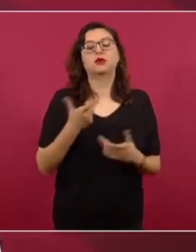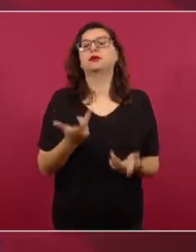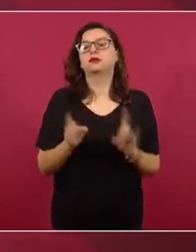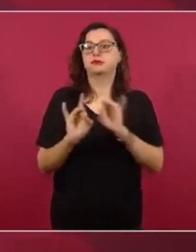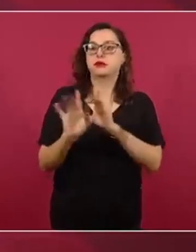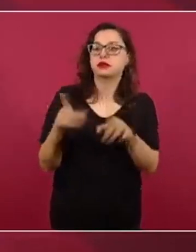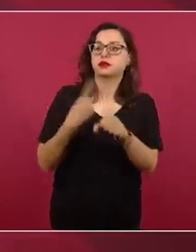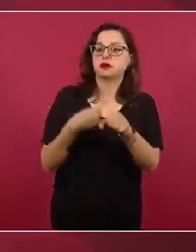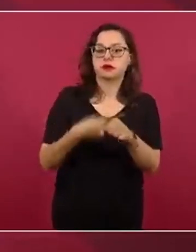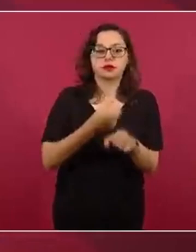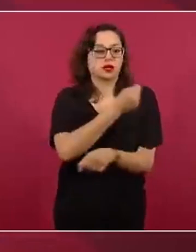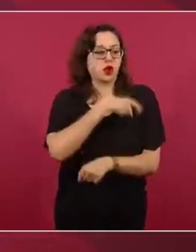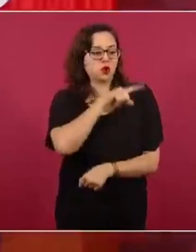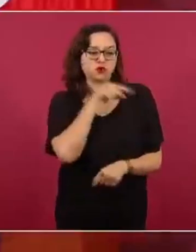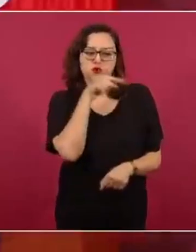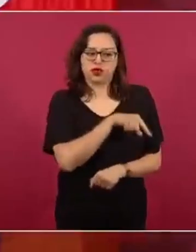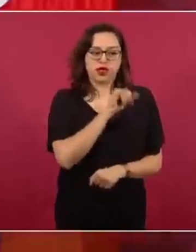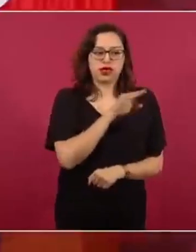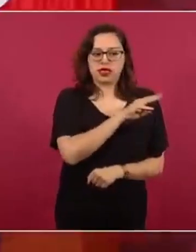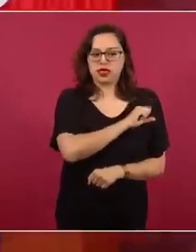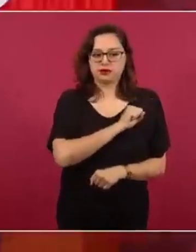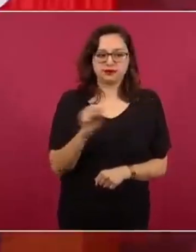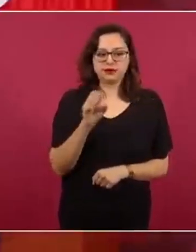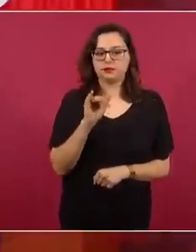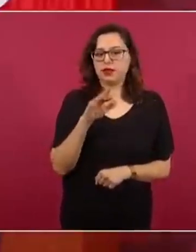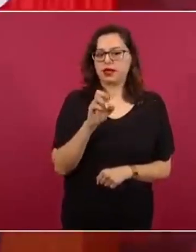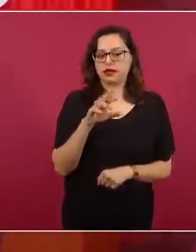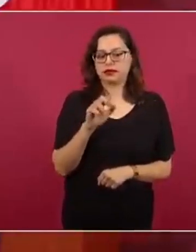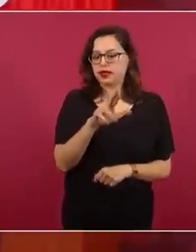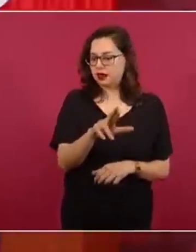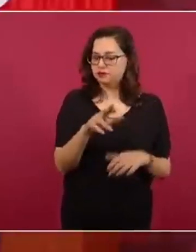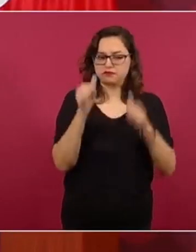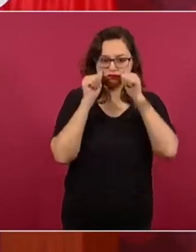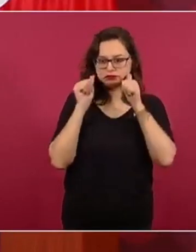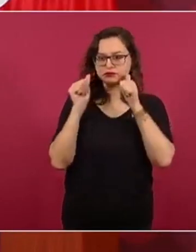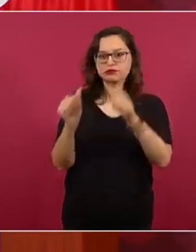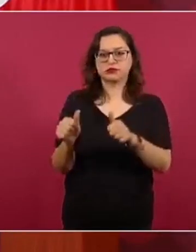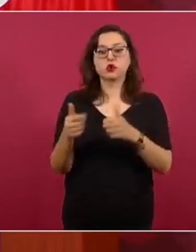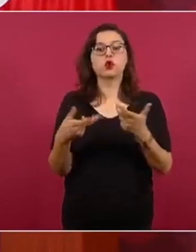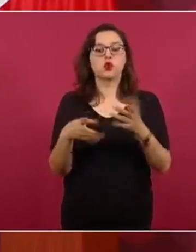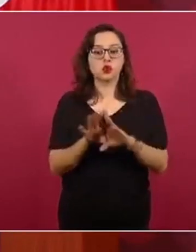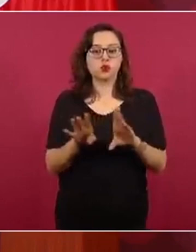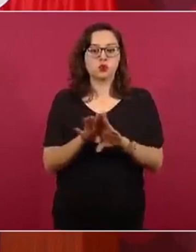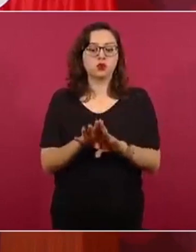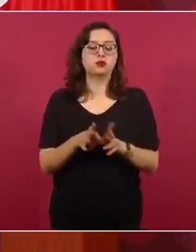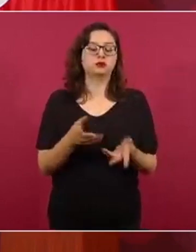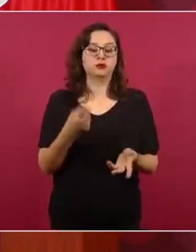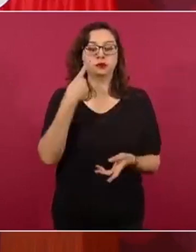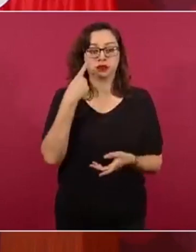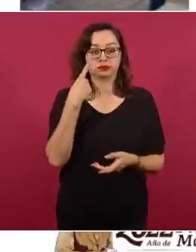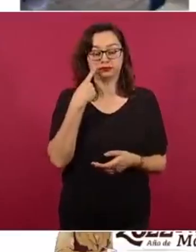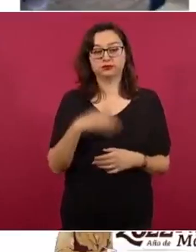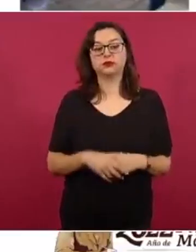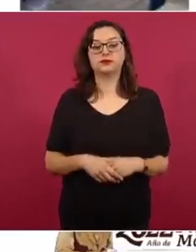necesidad de salud. Este proceso inició, si podemos pasar la primera, desde septiembre y